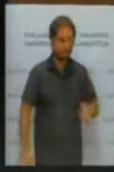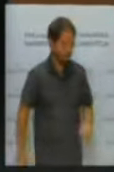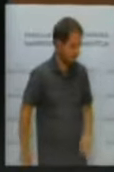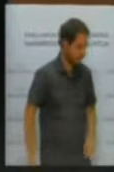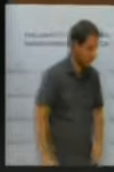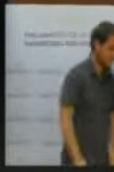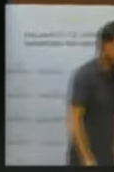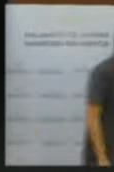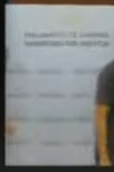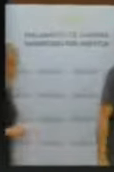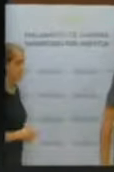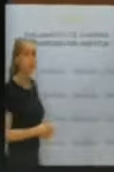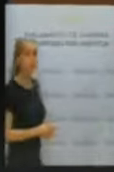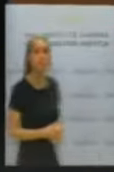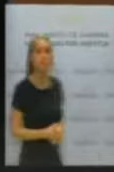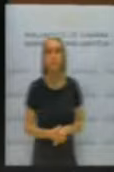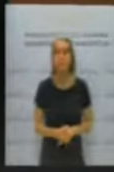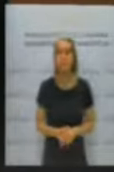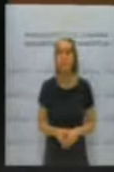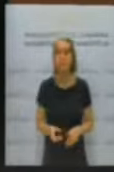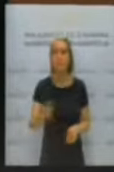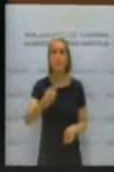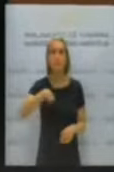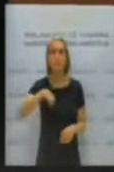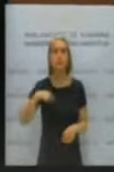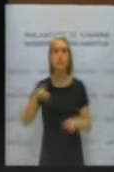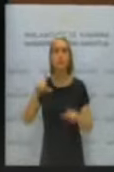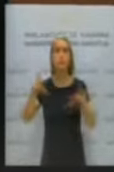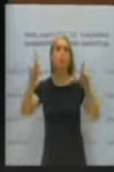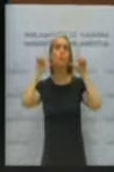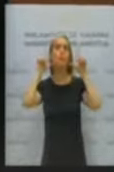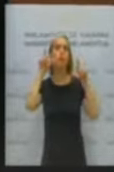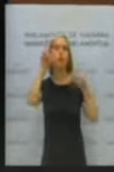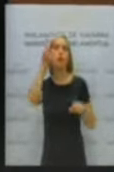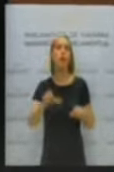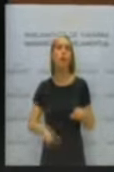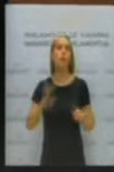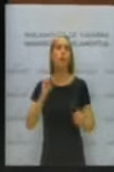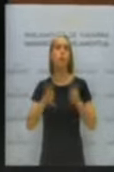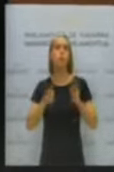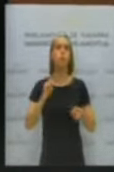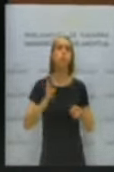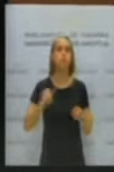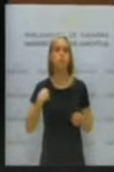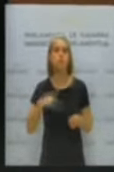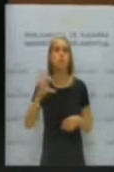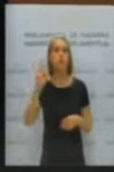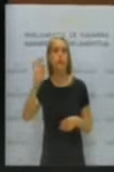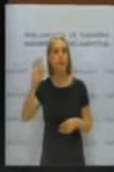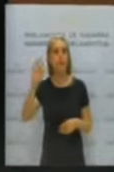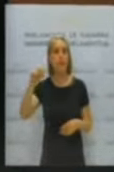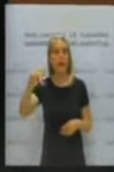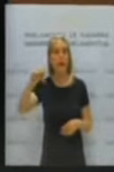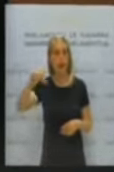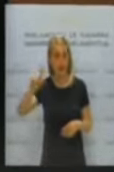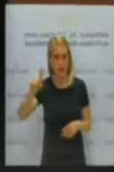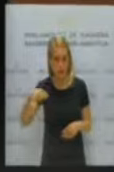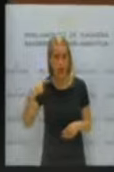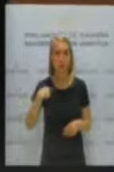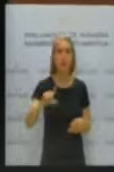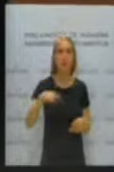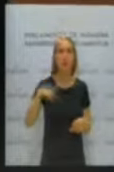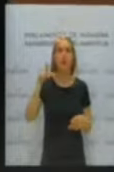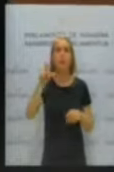Repudiamos el personaje y la figura totalitaria de Franco y de otros dictadores, también la de Stalin y también la del